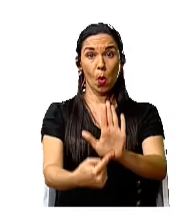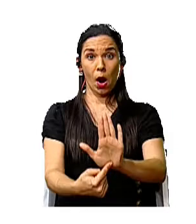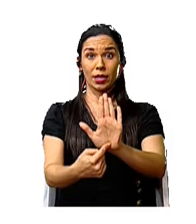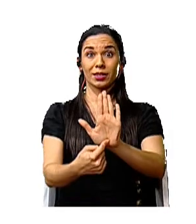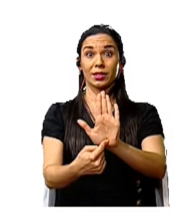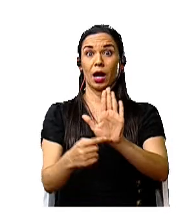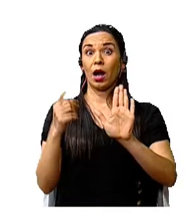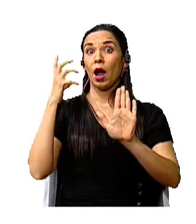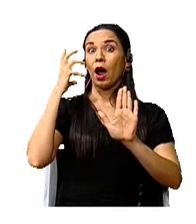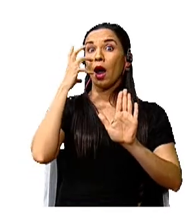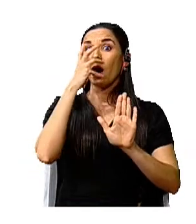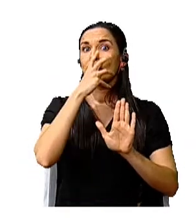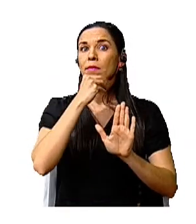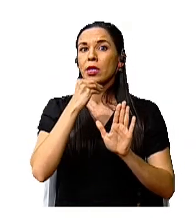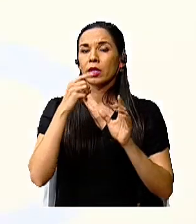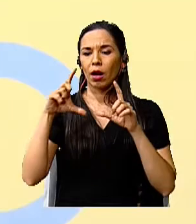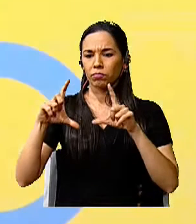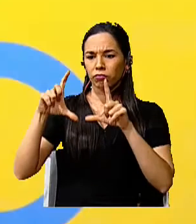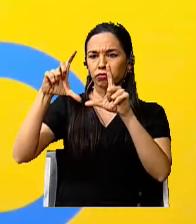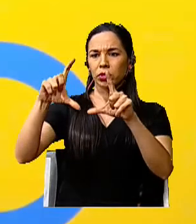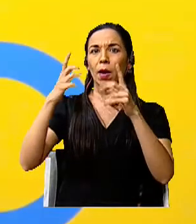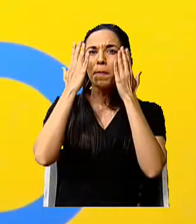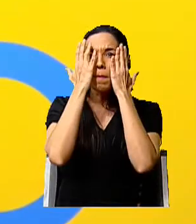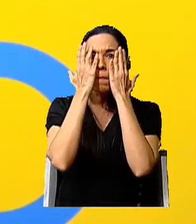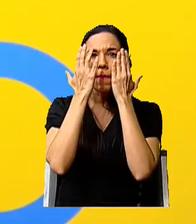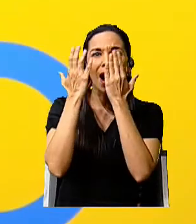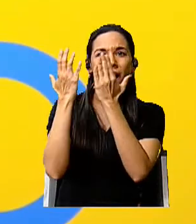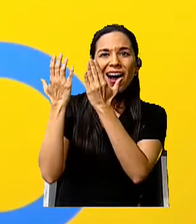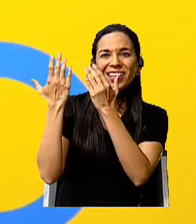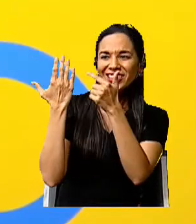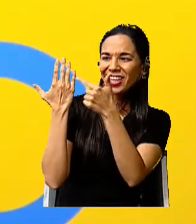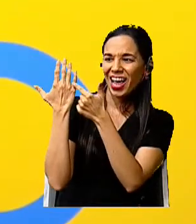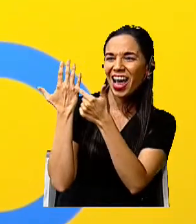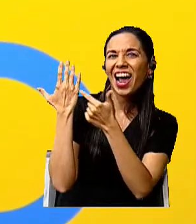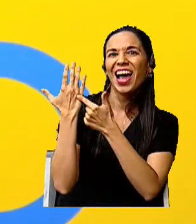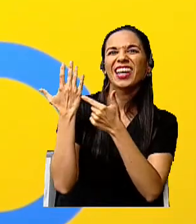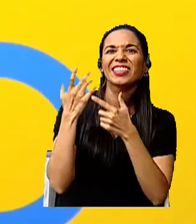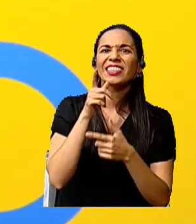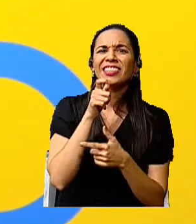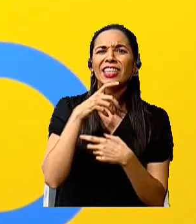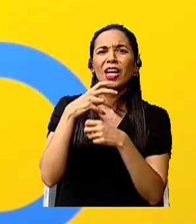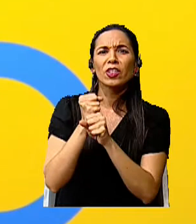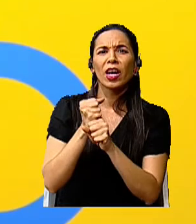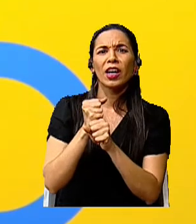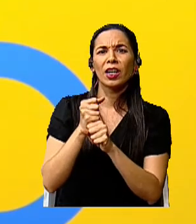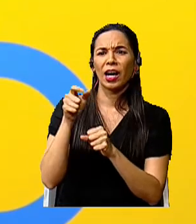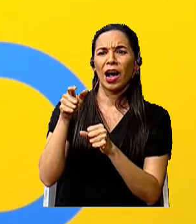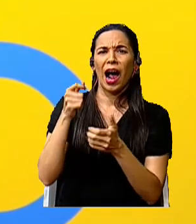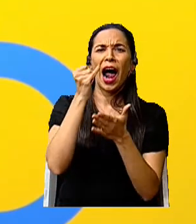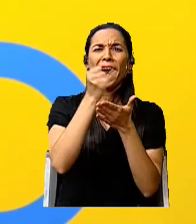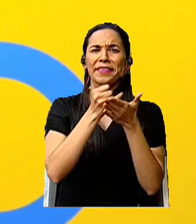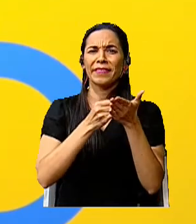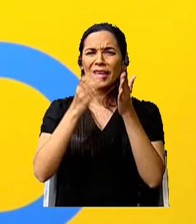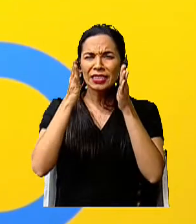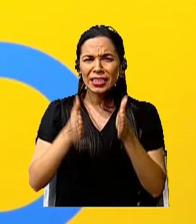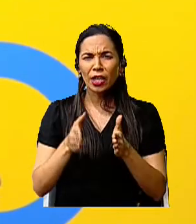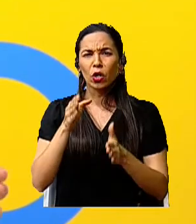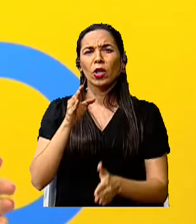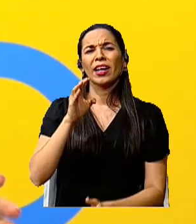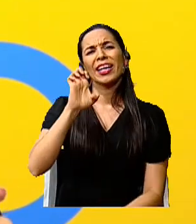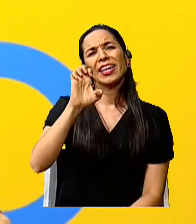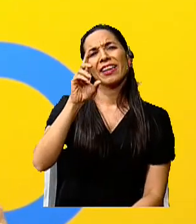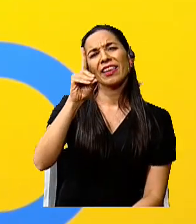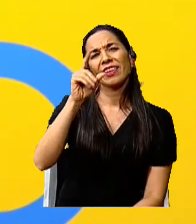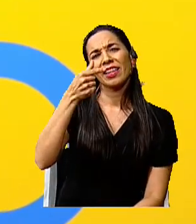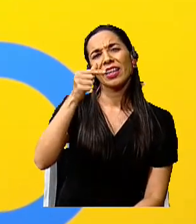bella máscara también. Esta máscara la hizo el artesano Boruca, Edgar Noguera. Ahora,